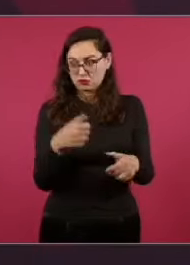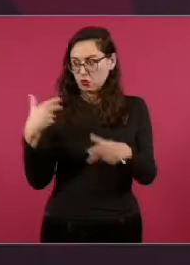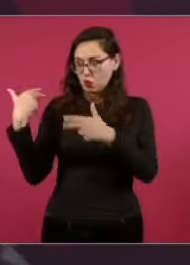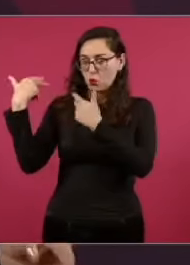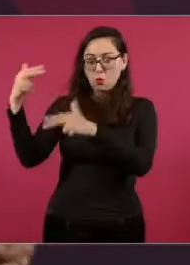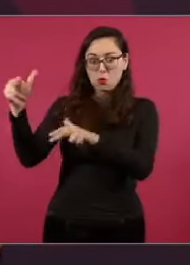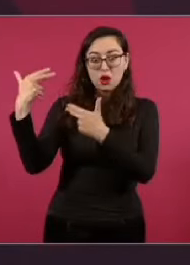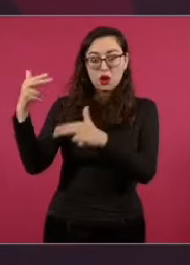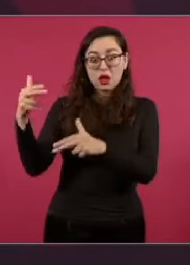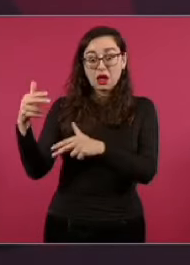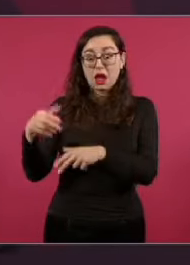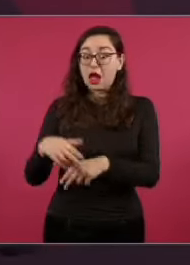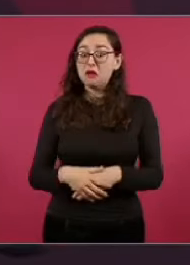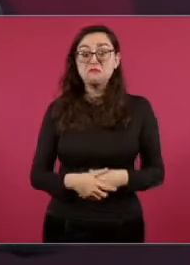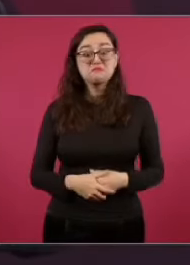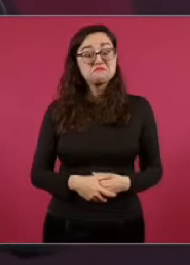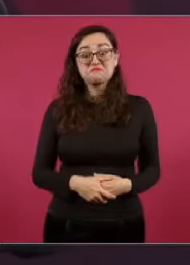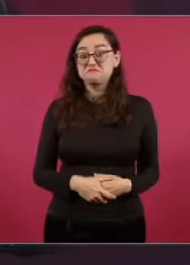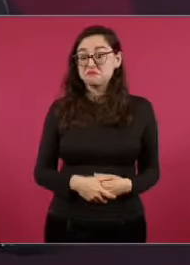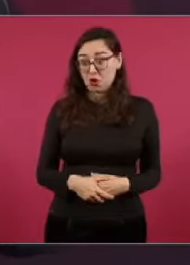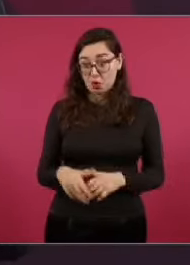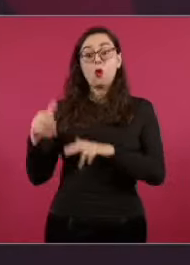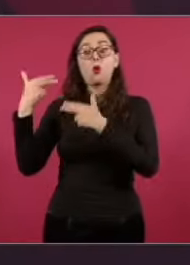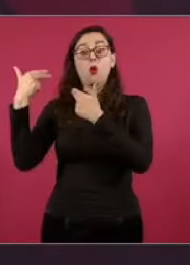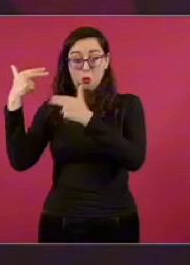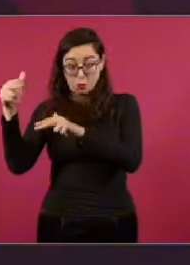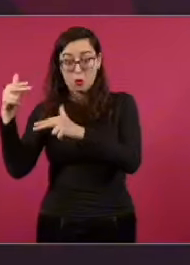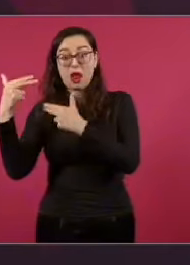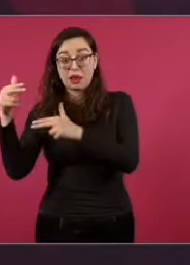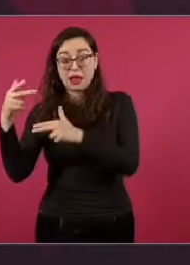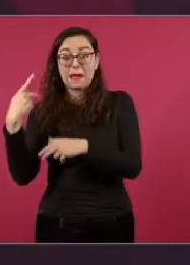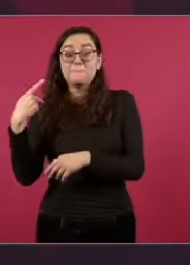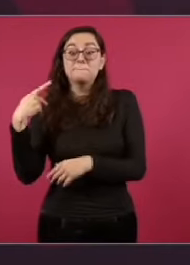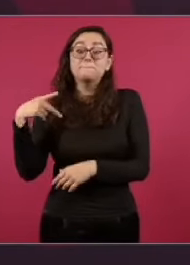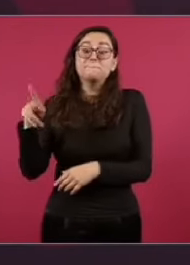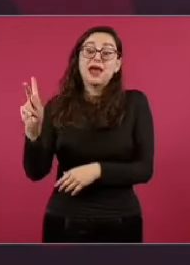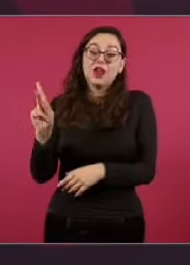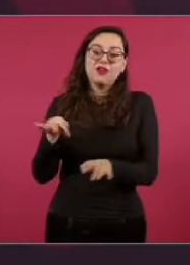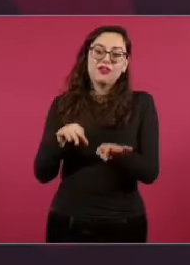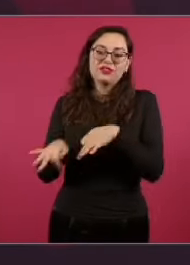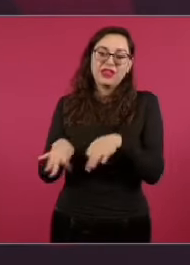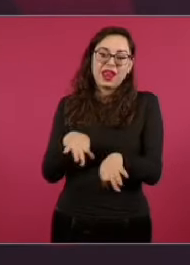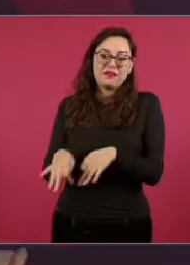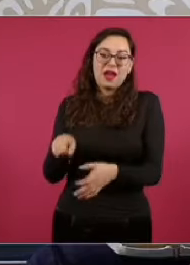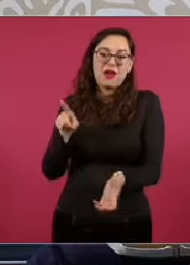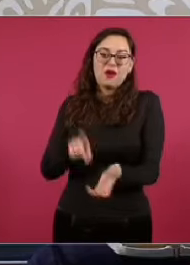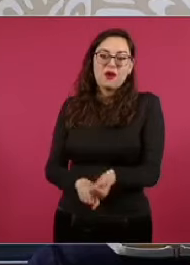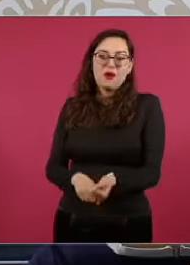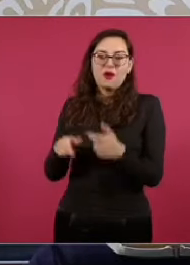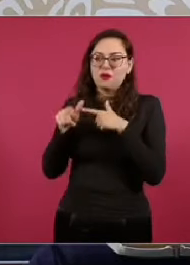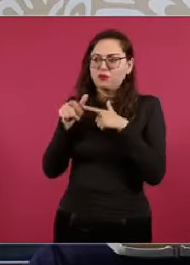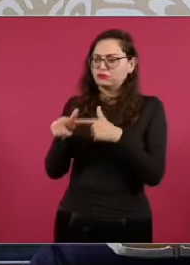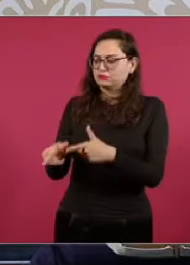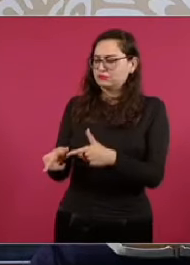aquí acabamos de ver cómo devuelve un juez